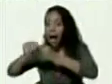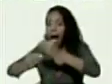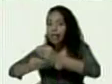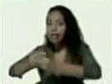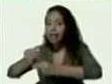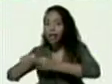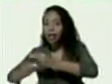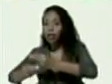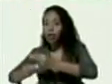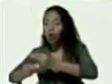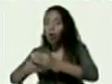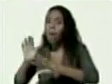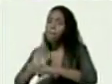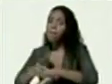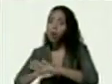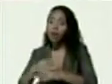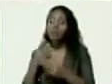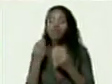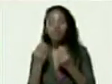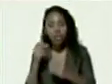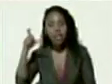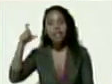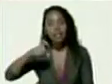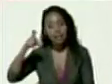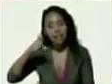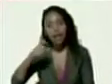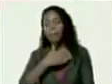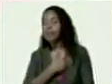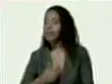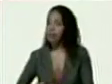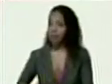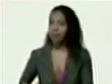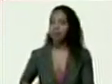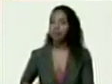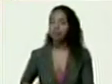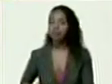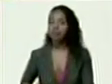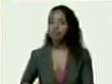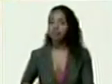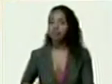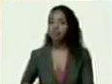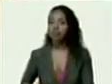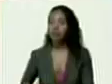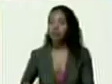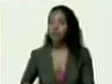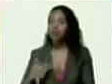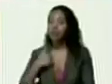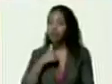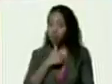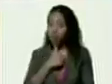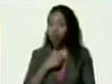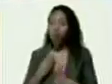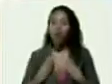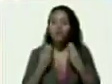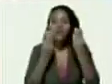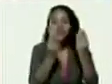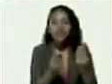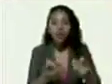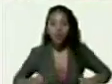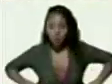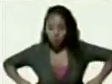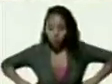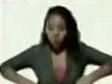porque hay mucha necesidad presidente y hemos entregado sillas de